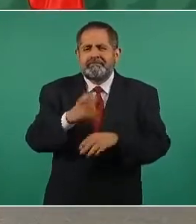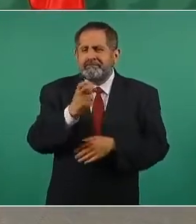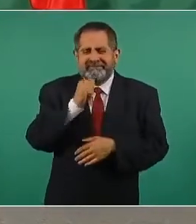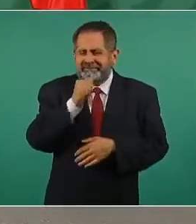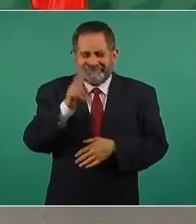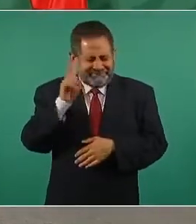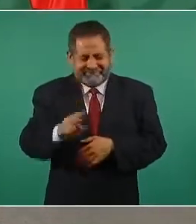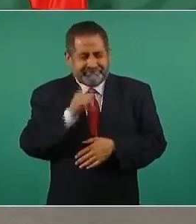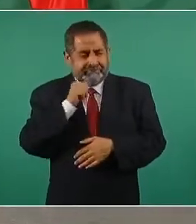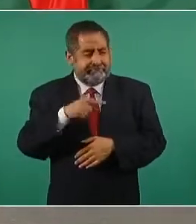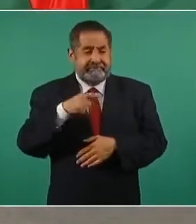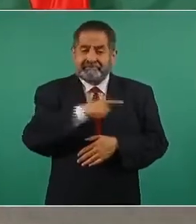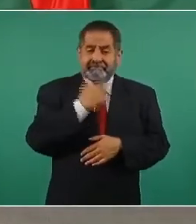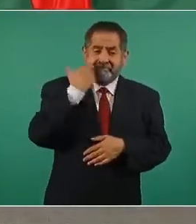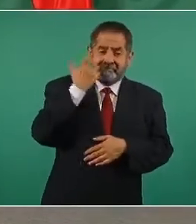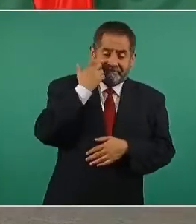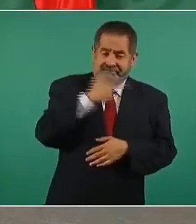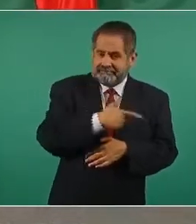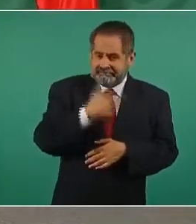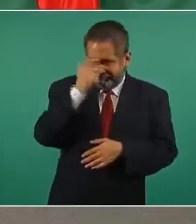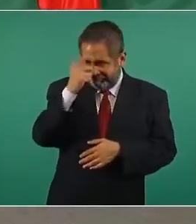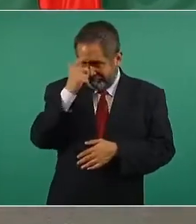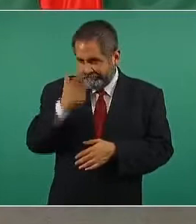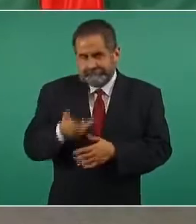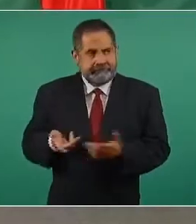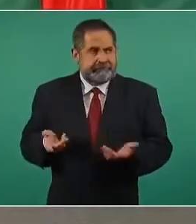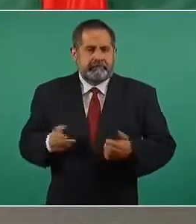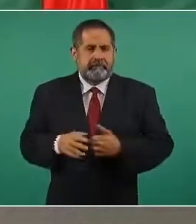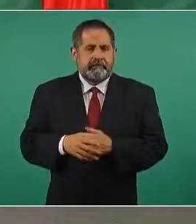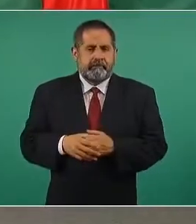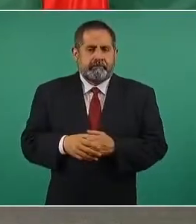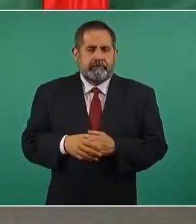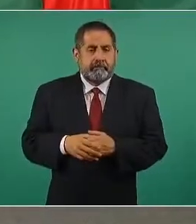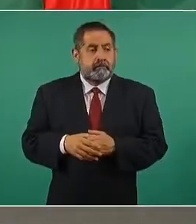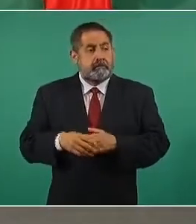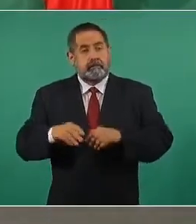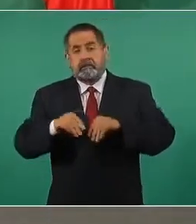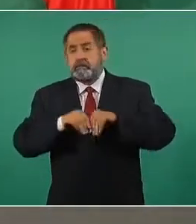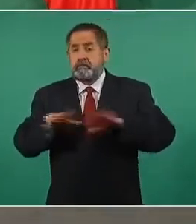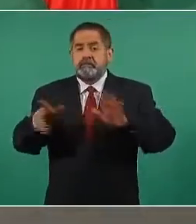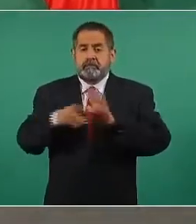nada, absolutamente. Entonces, sale la nota